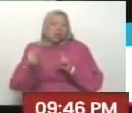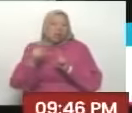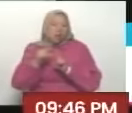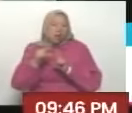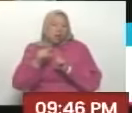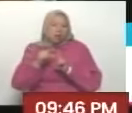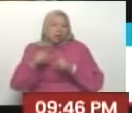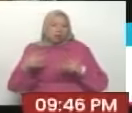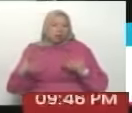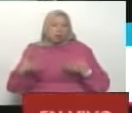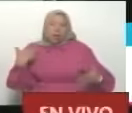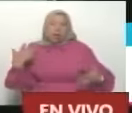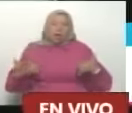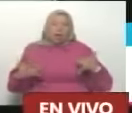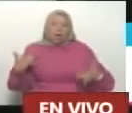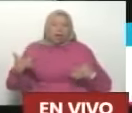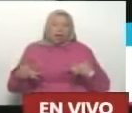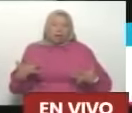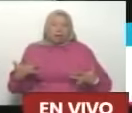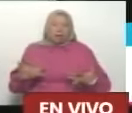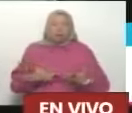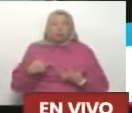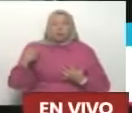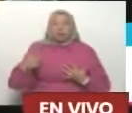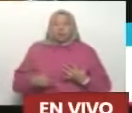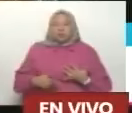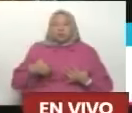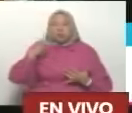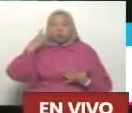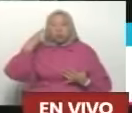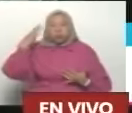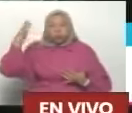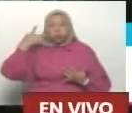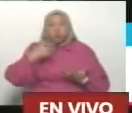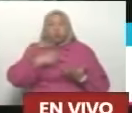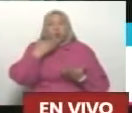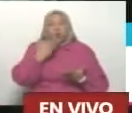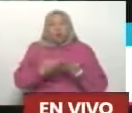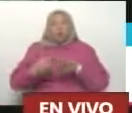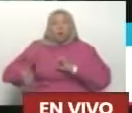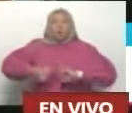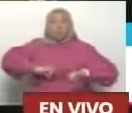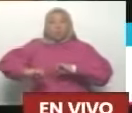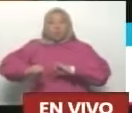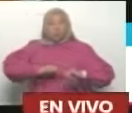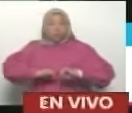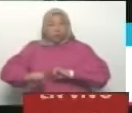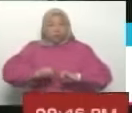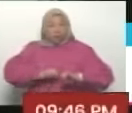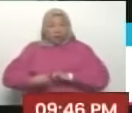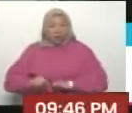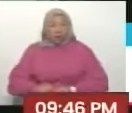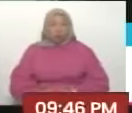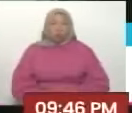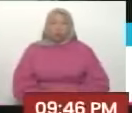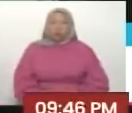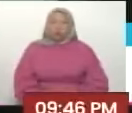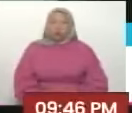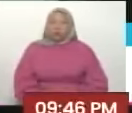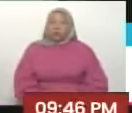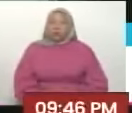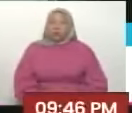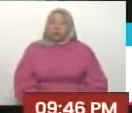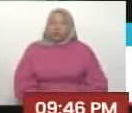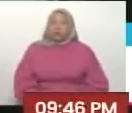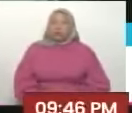proyecto que se llama realmente alboroto creativo. Y es un movimiento, presidente, que se viene a alborotar